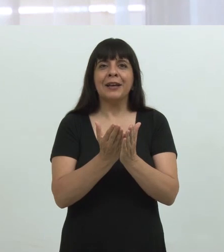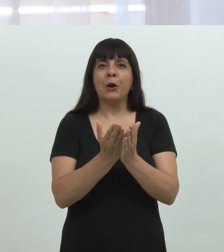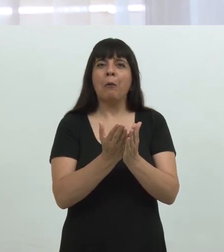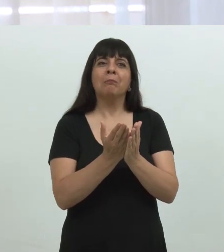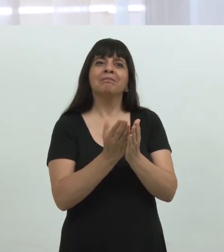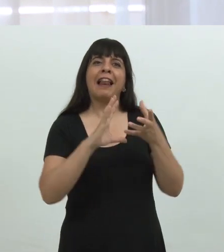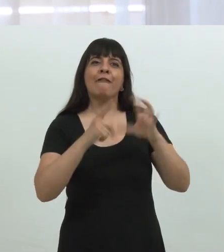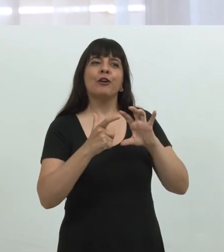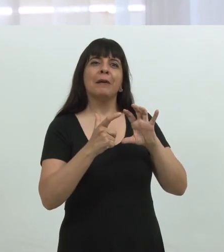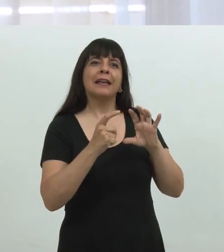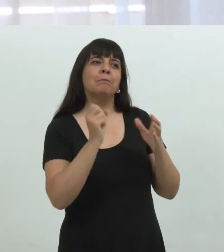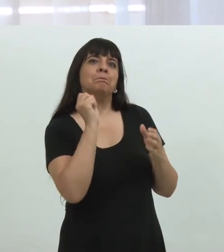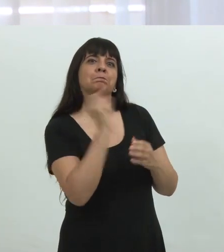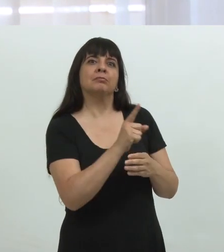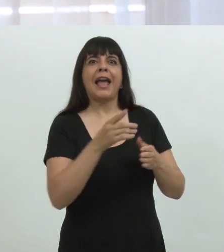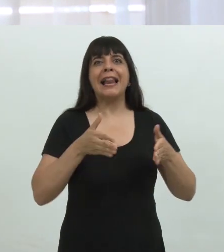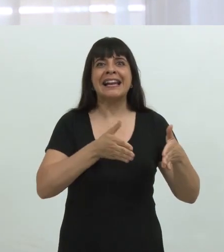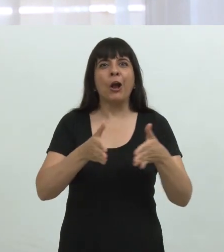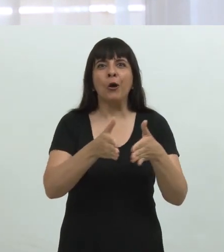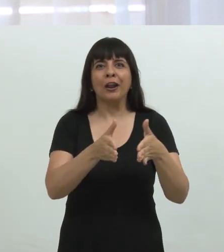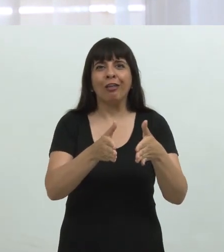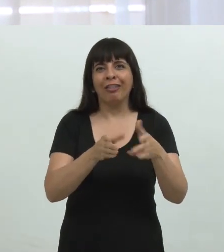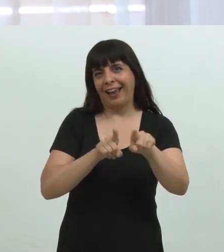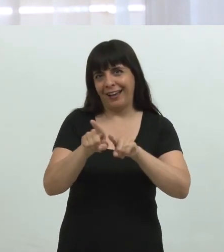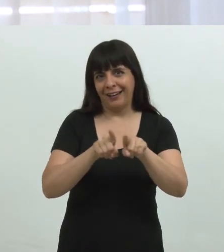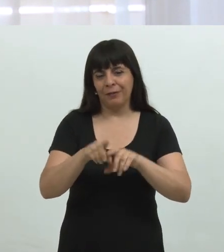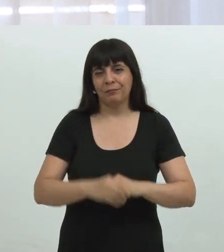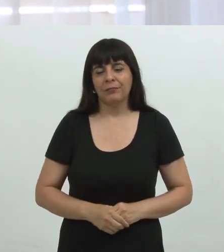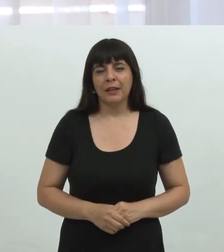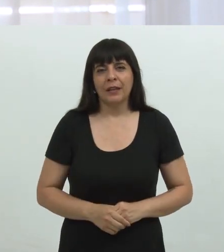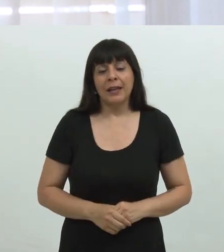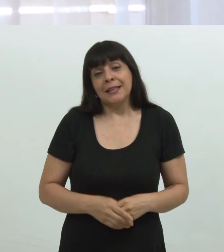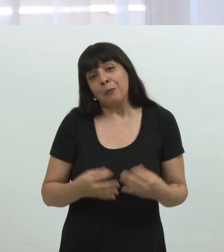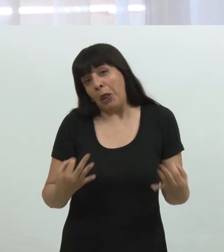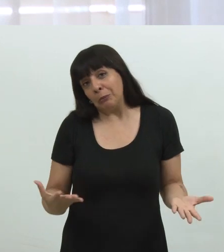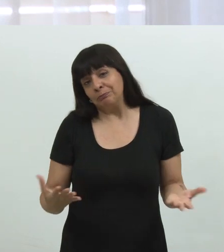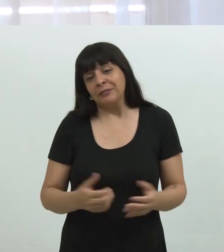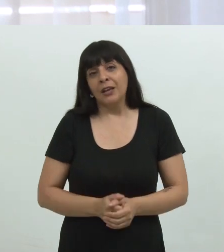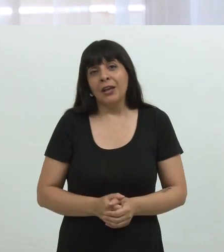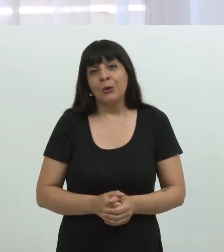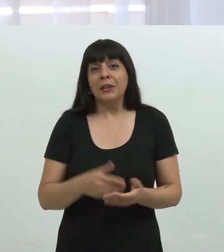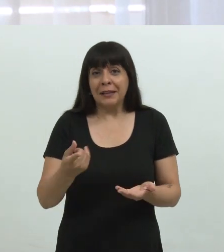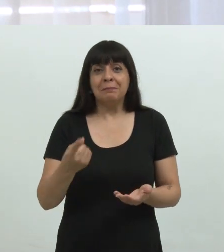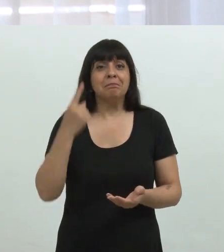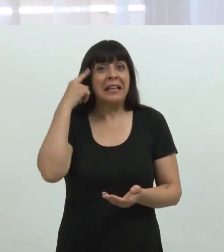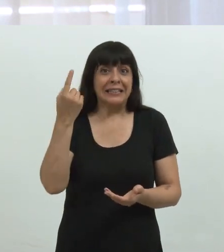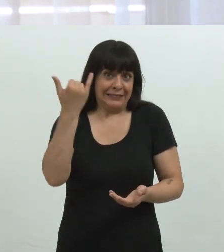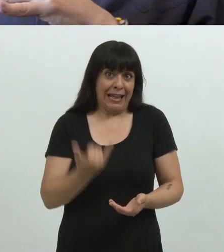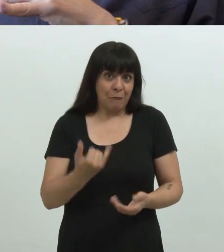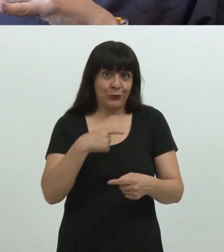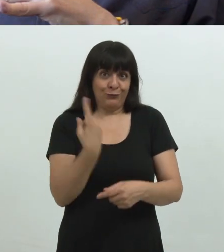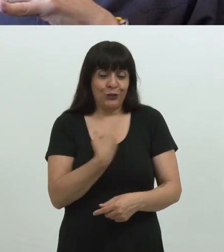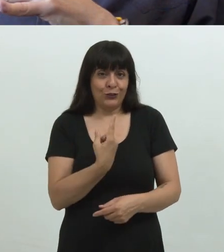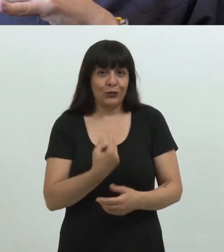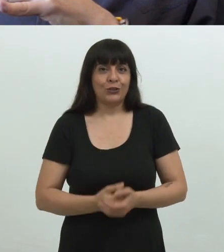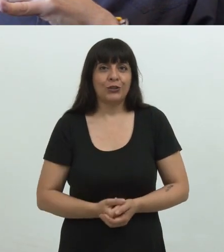recorrido que ustedes van a hacer en su carrera, entre otras cuestiones. Así que, bueno, cuenten también con el área de inclusión.